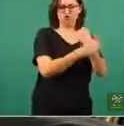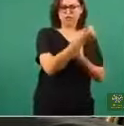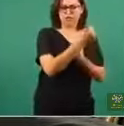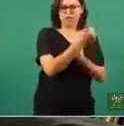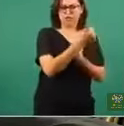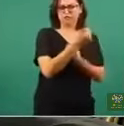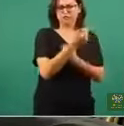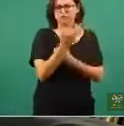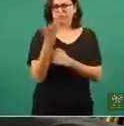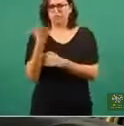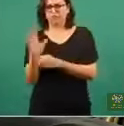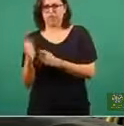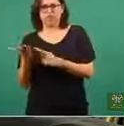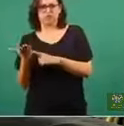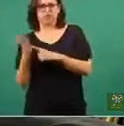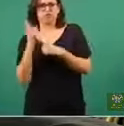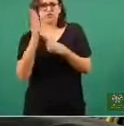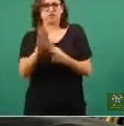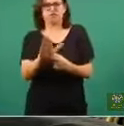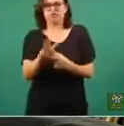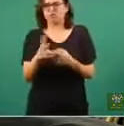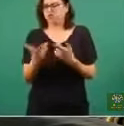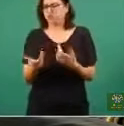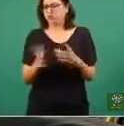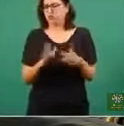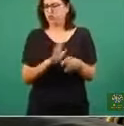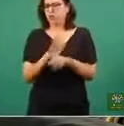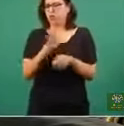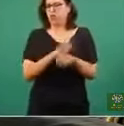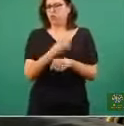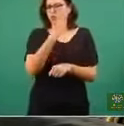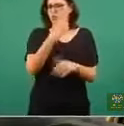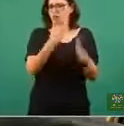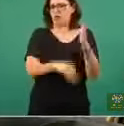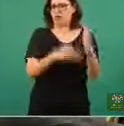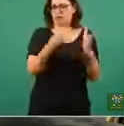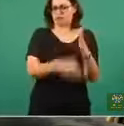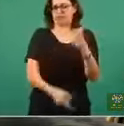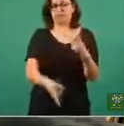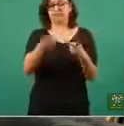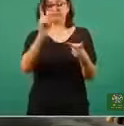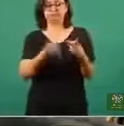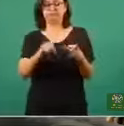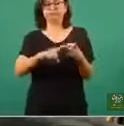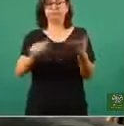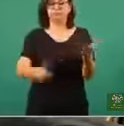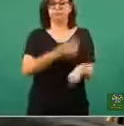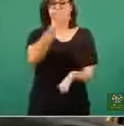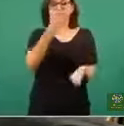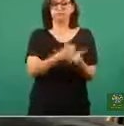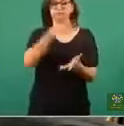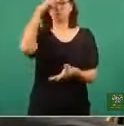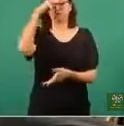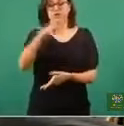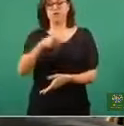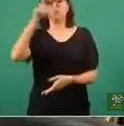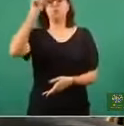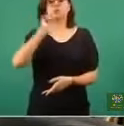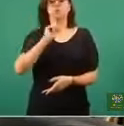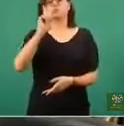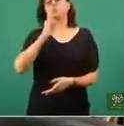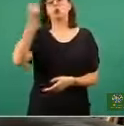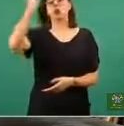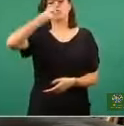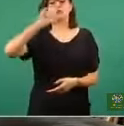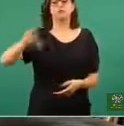estado se anexa a esta lista. Y en específico en la Ciudad de México, la jefa de gobierno, Claudia Shemam, indicó que ella